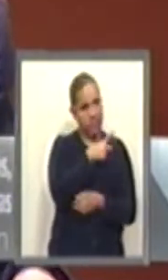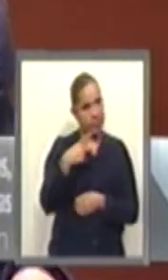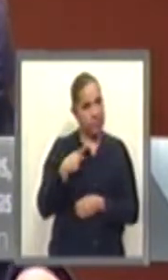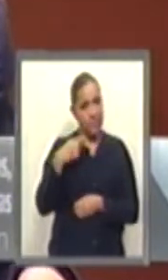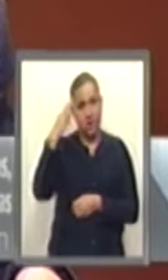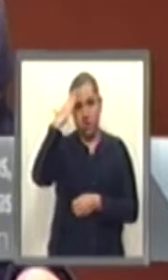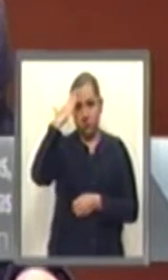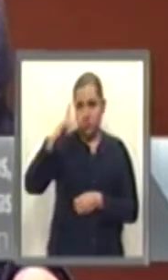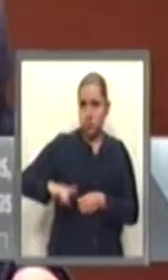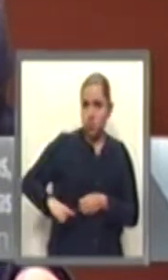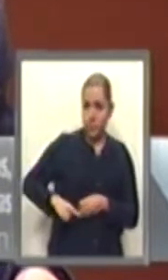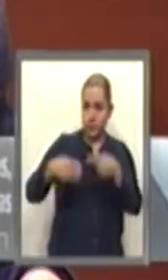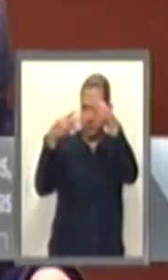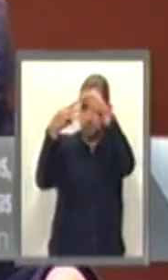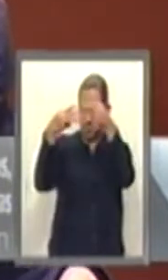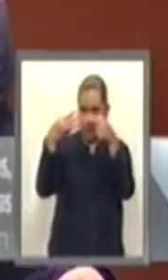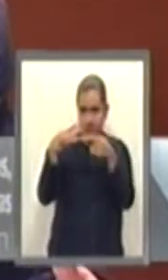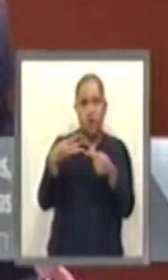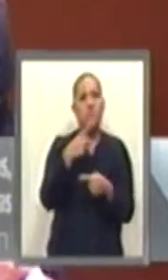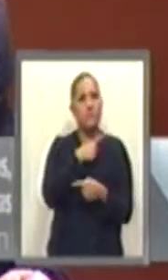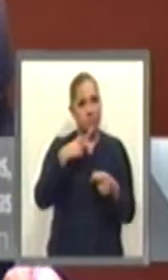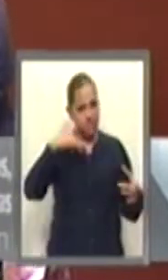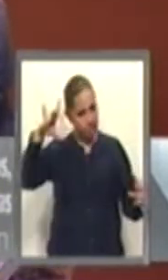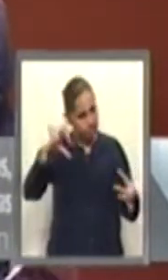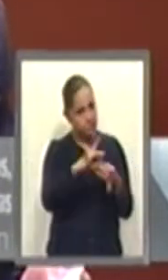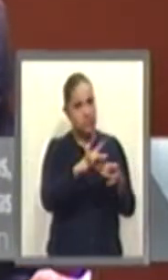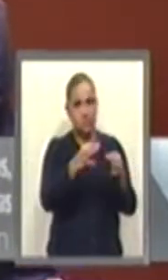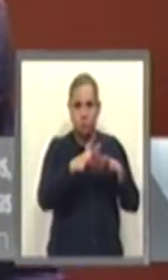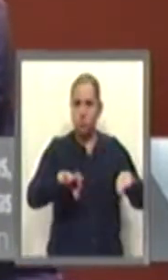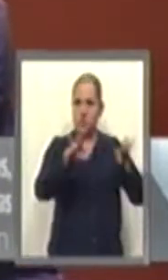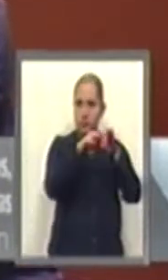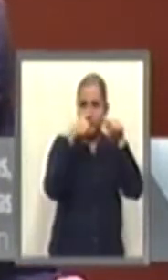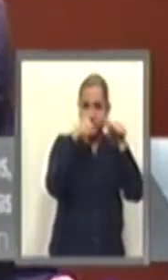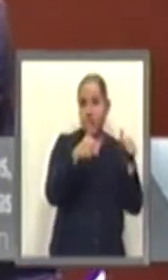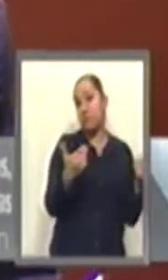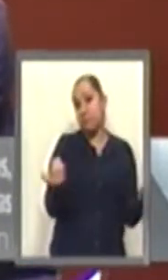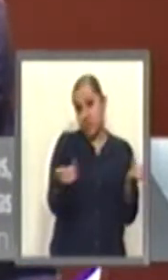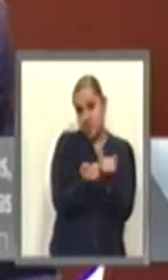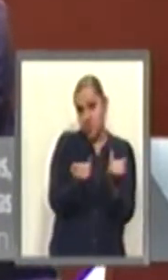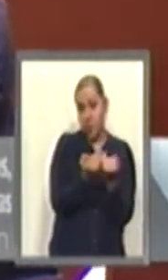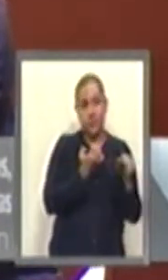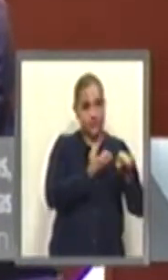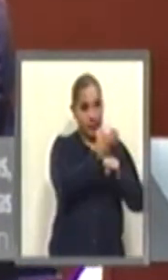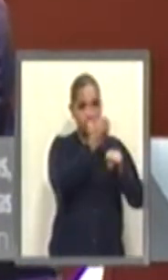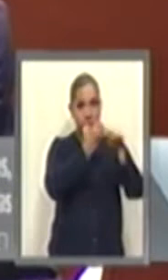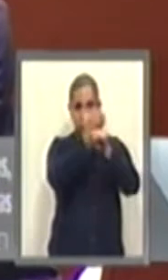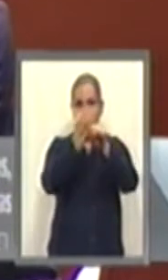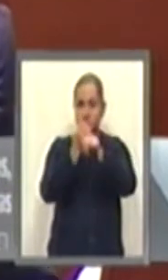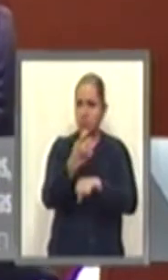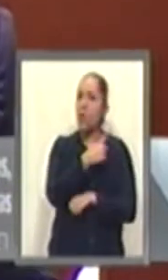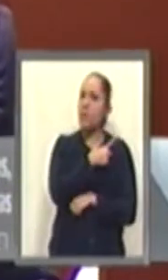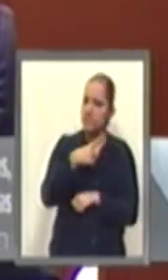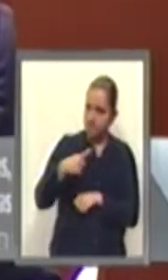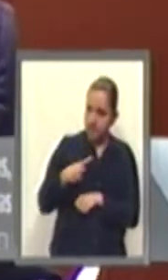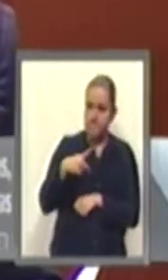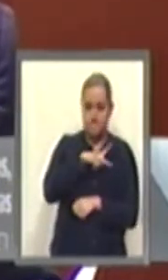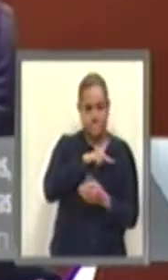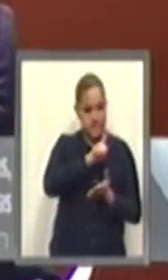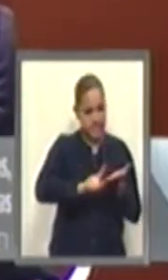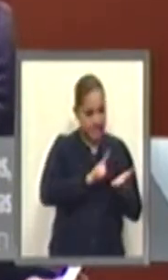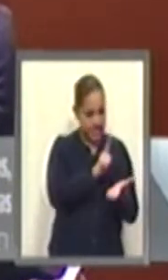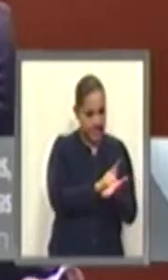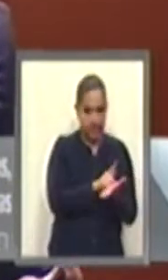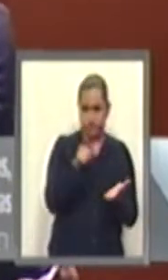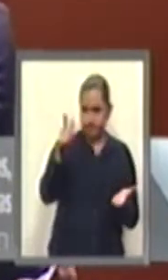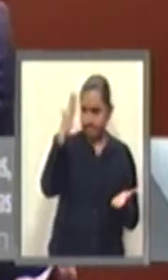gobierno y, por lo tanto, los congresos locales deben redoblar esfuerzos para adecuar sus legislaciones y